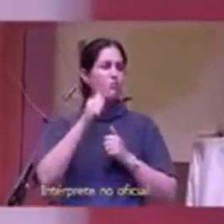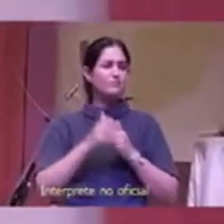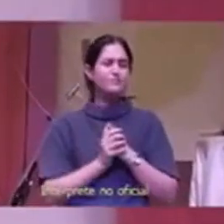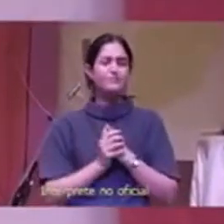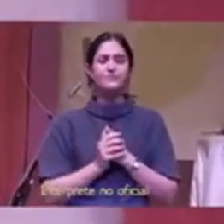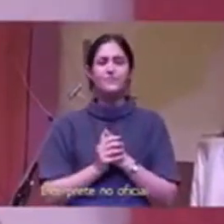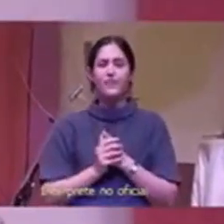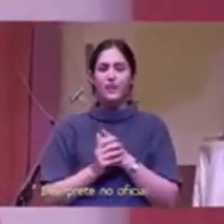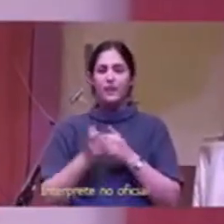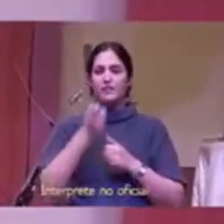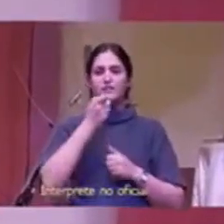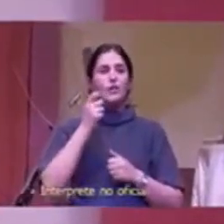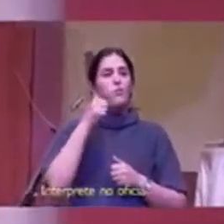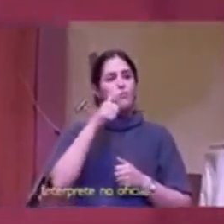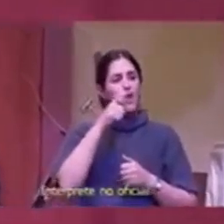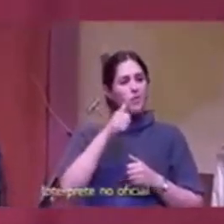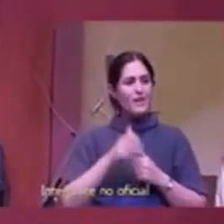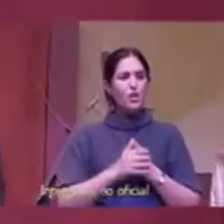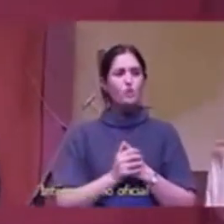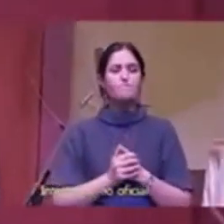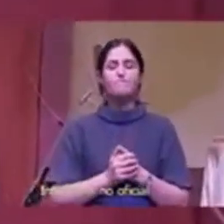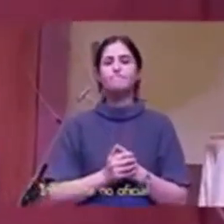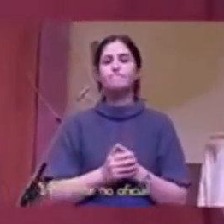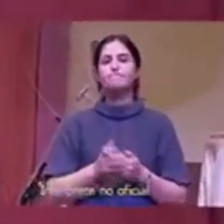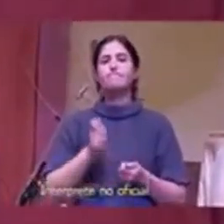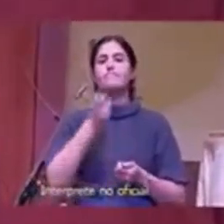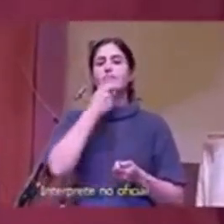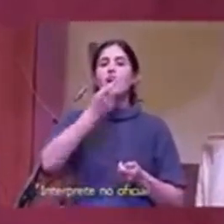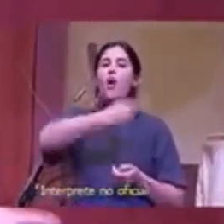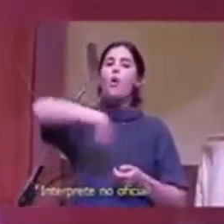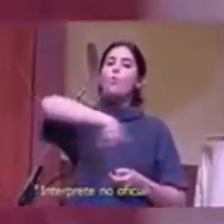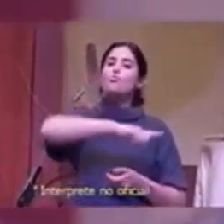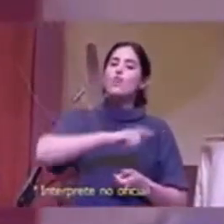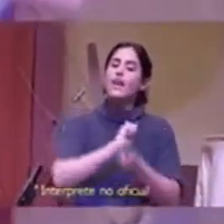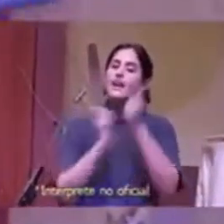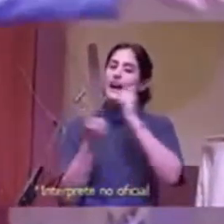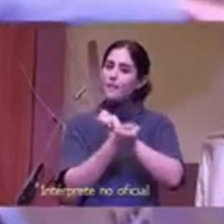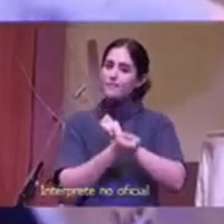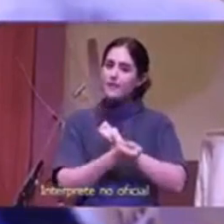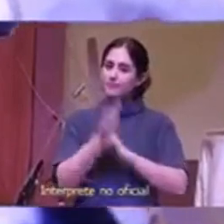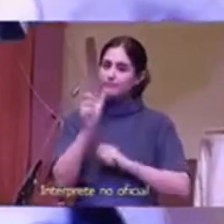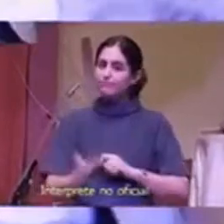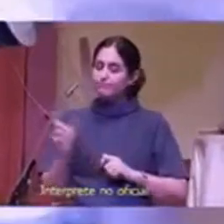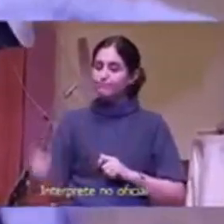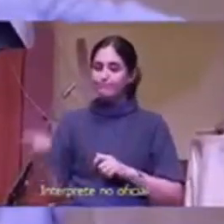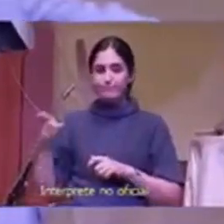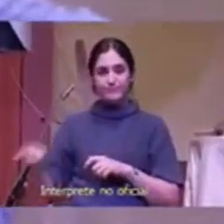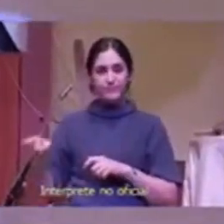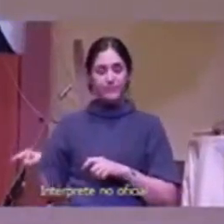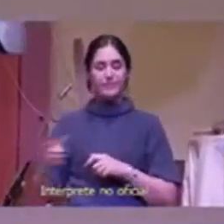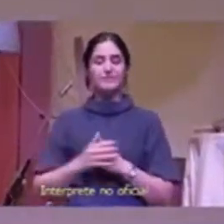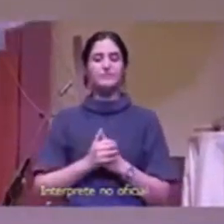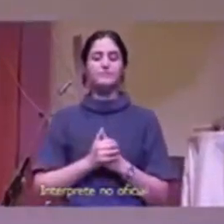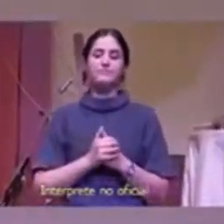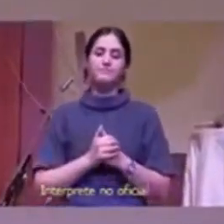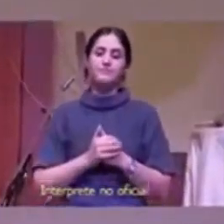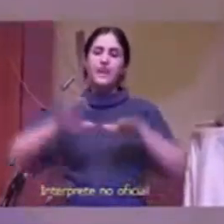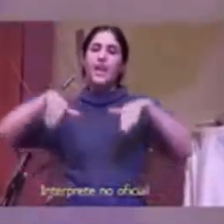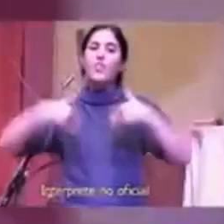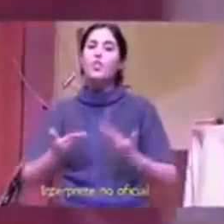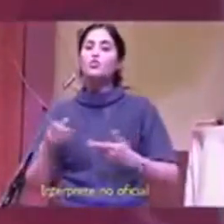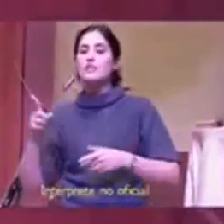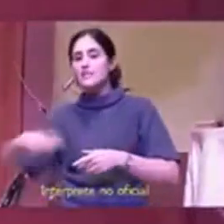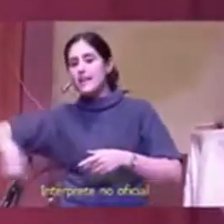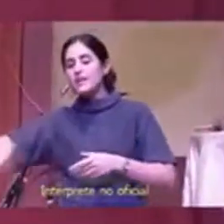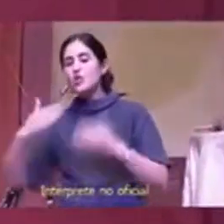si cambias lo que están hablando acá en el aula y va a caer con la